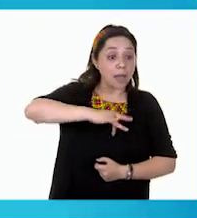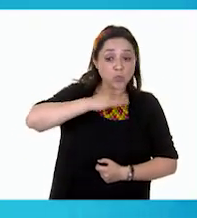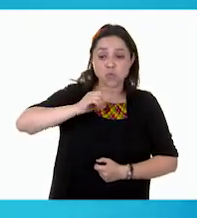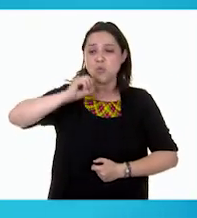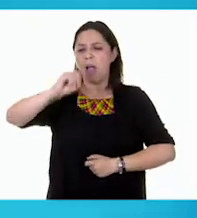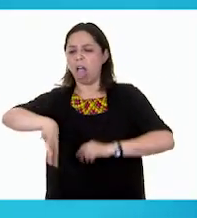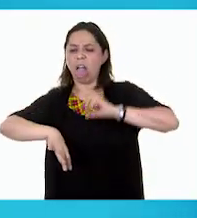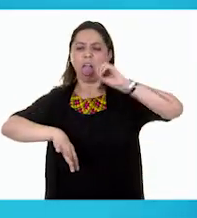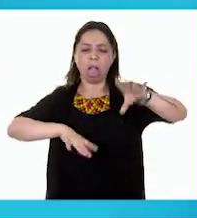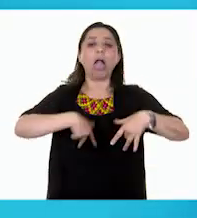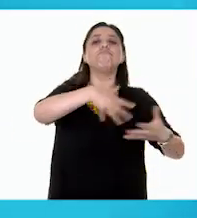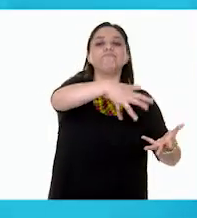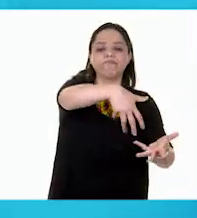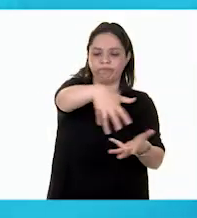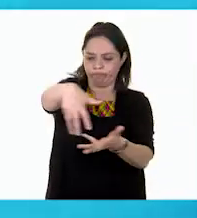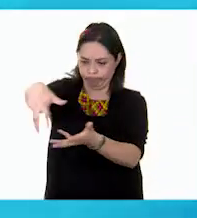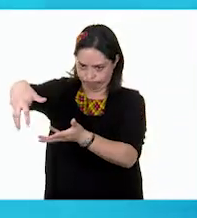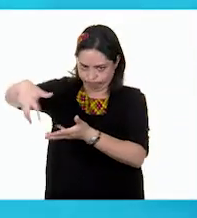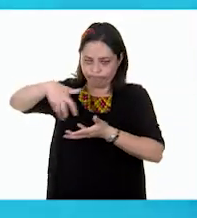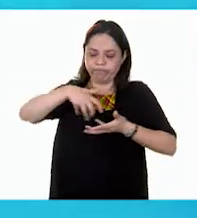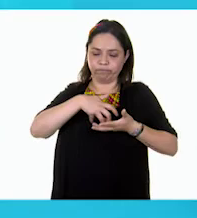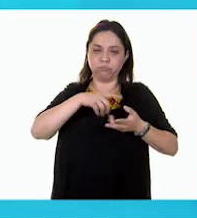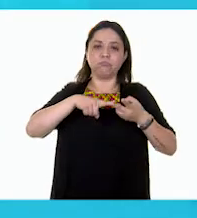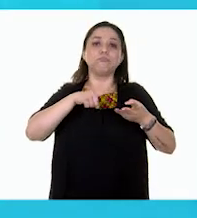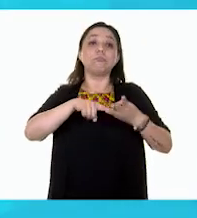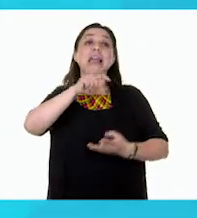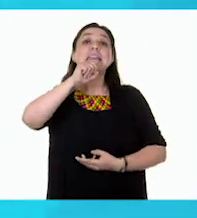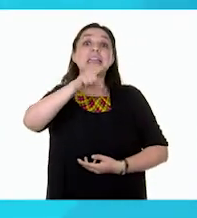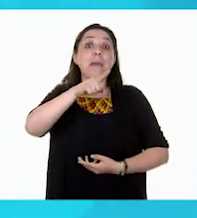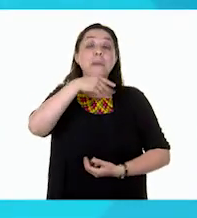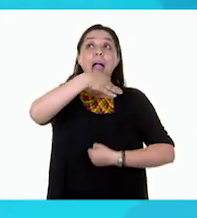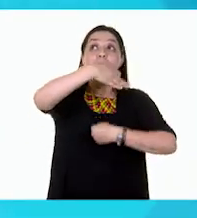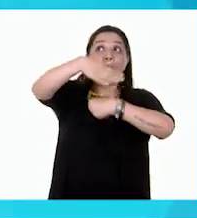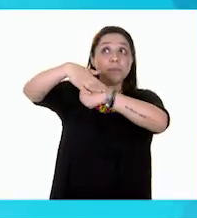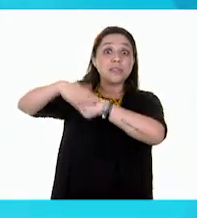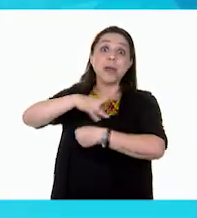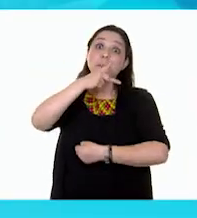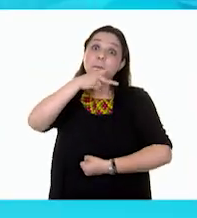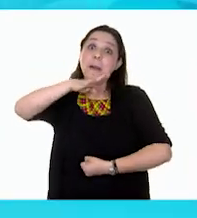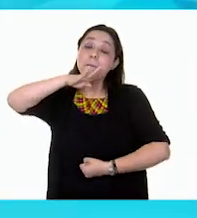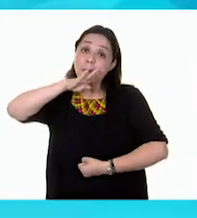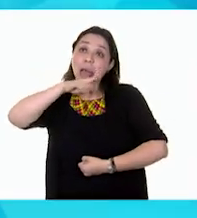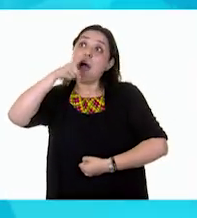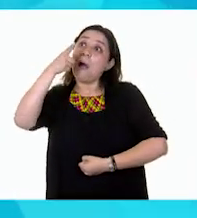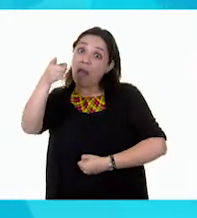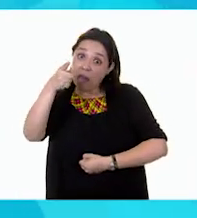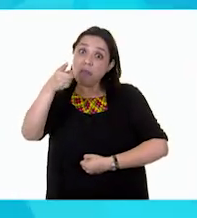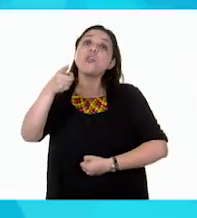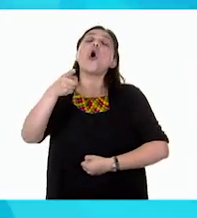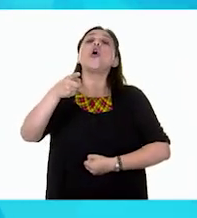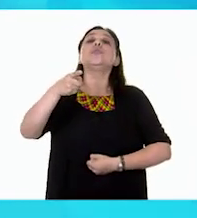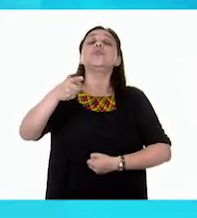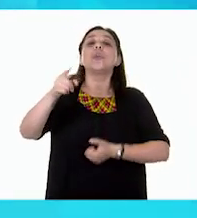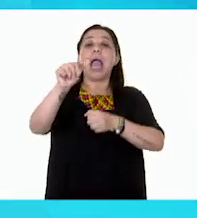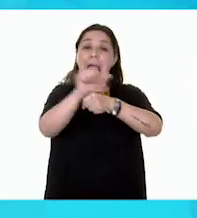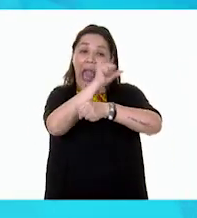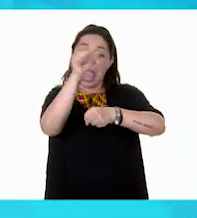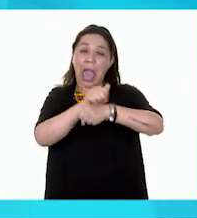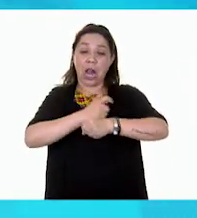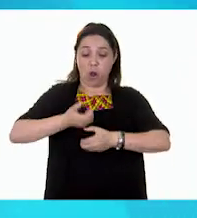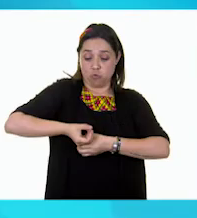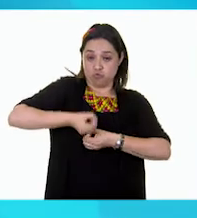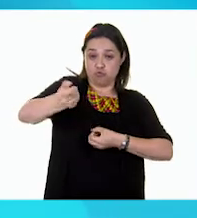calles. Y también tenemos que decirles a nuestros papás que no laven su carro con una manguera, sino que con una